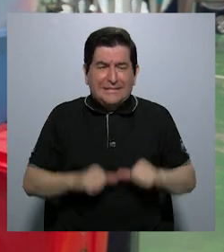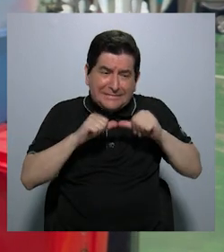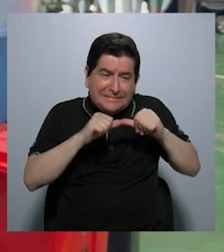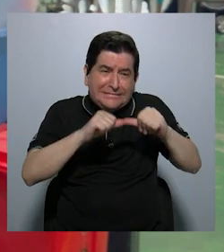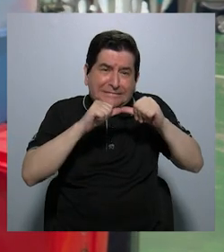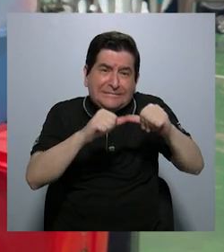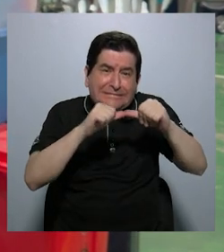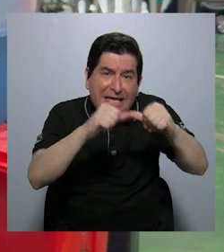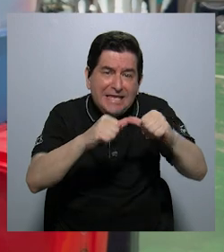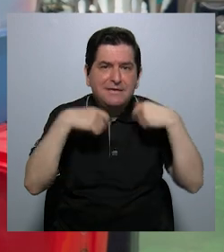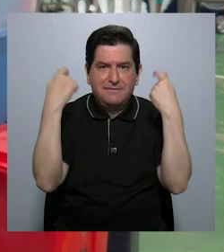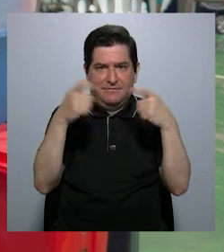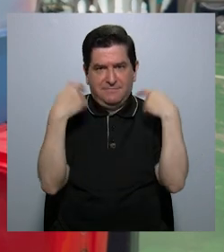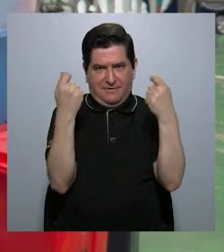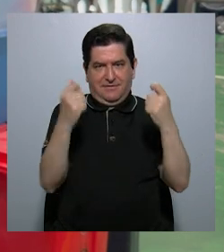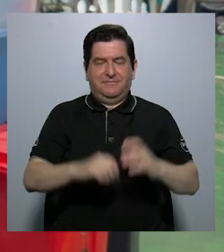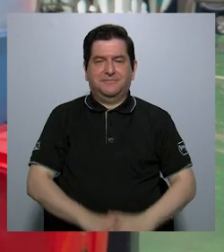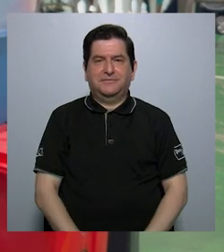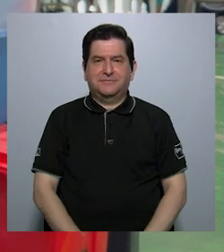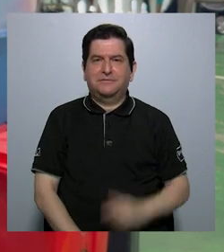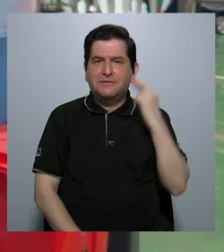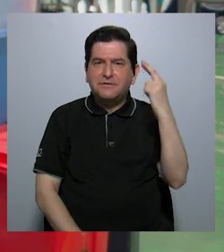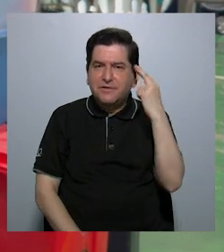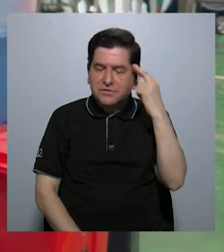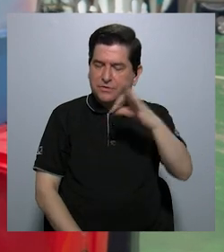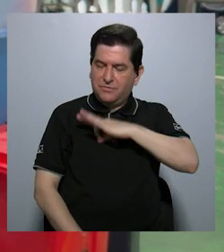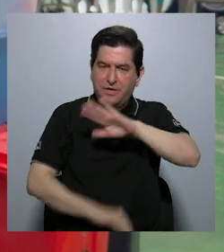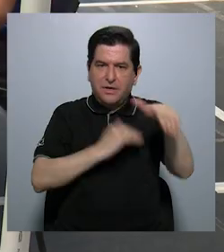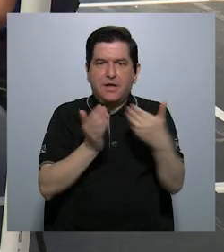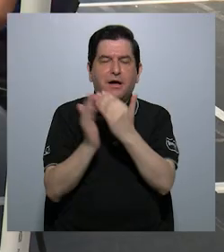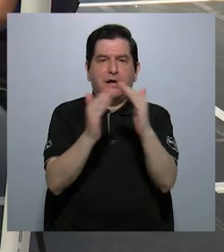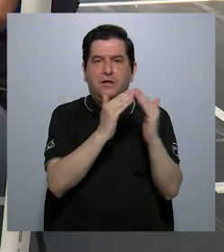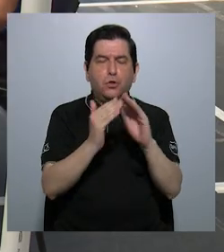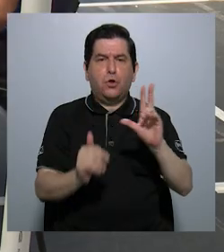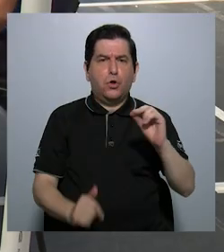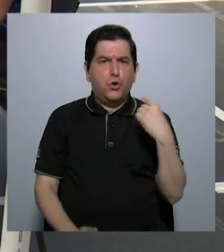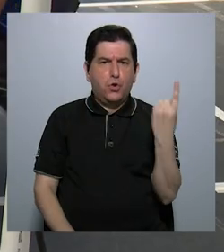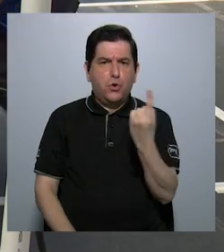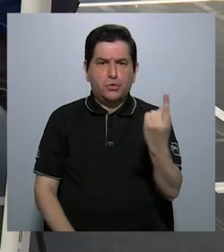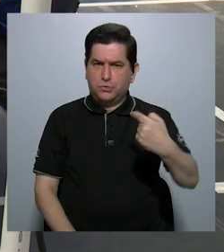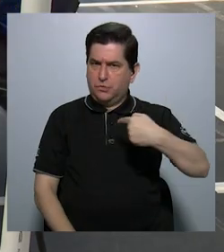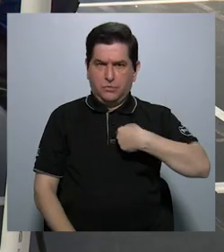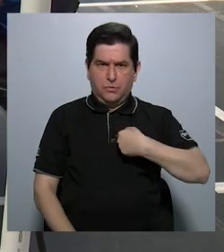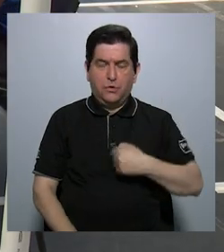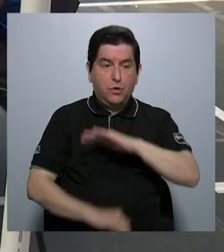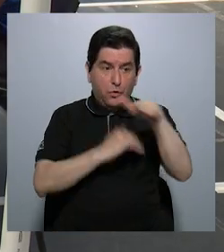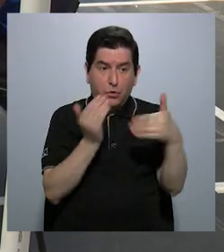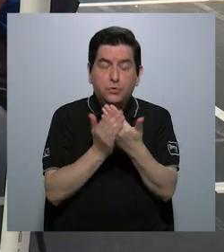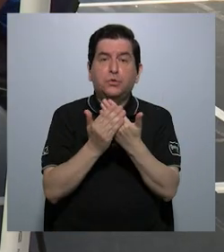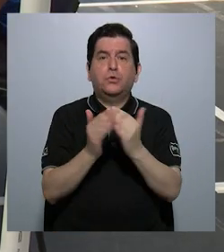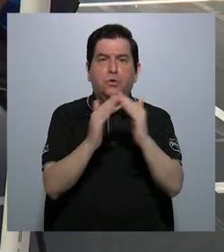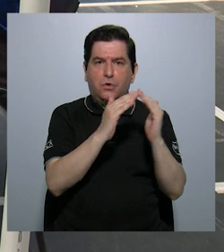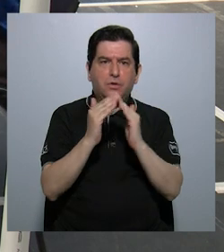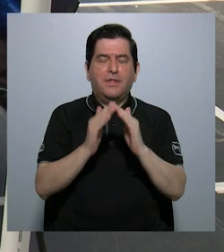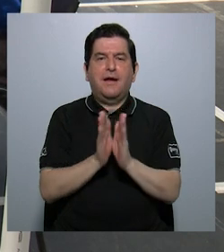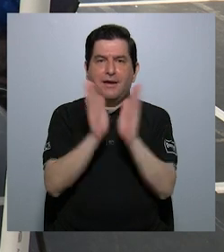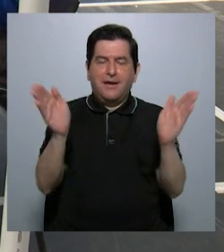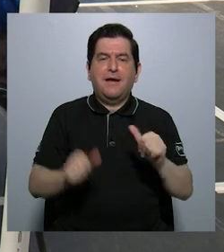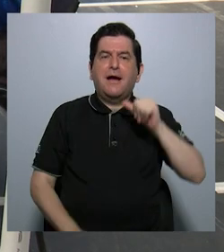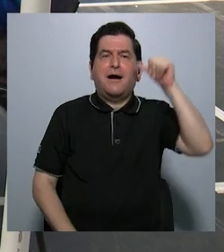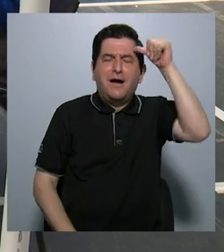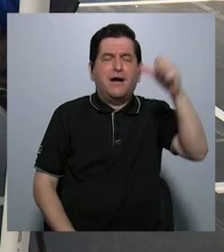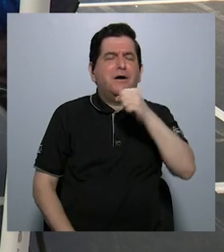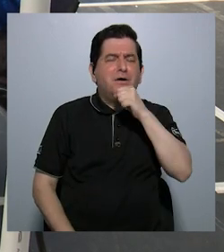un toquecito más seguido de las ferias, porque es un bienestar para toda la comunidad, no lo digo por mi persona, sino para toda la comunidad en general. Muchos